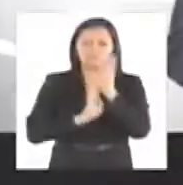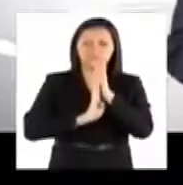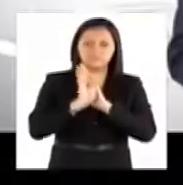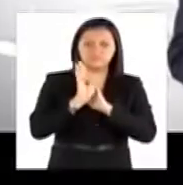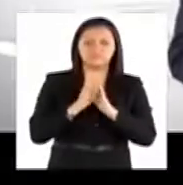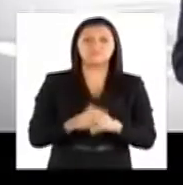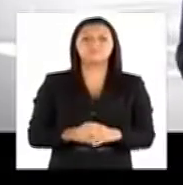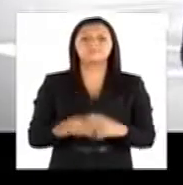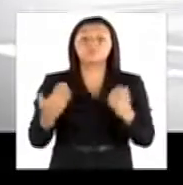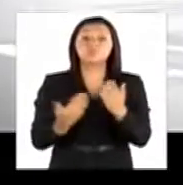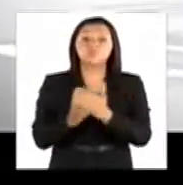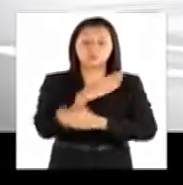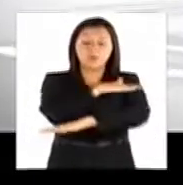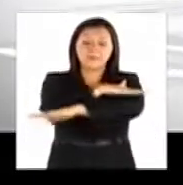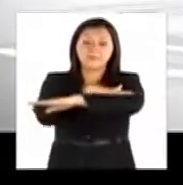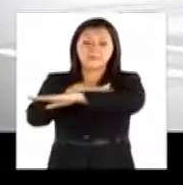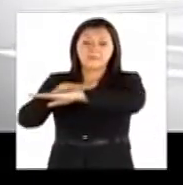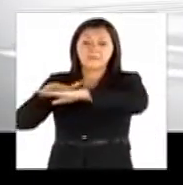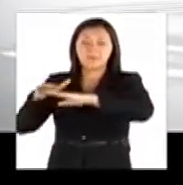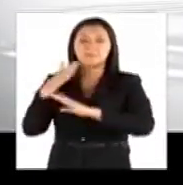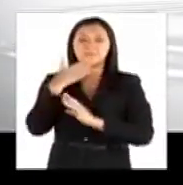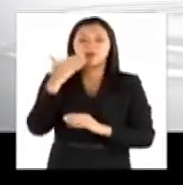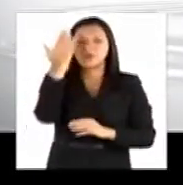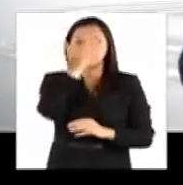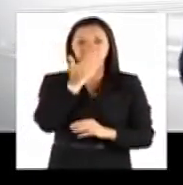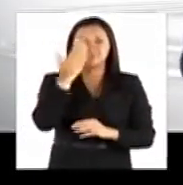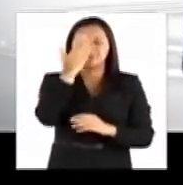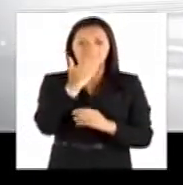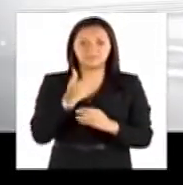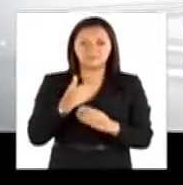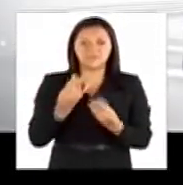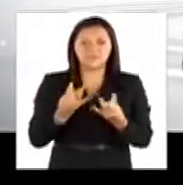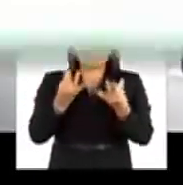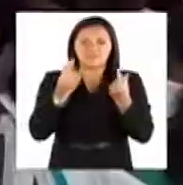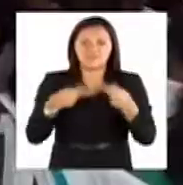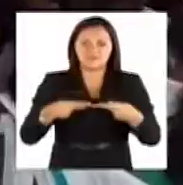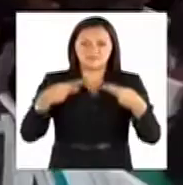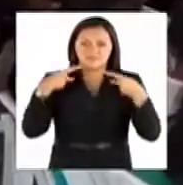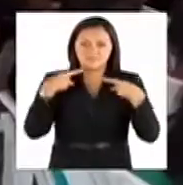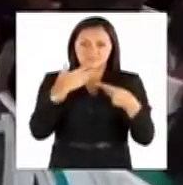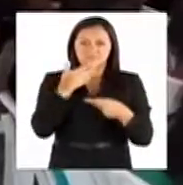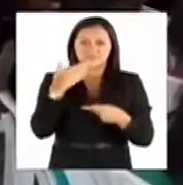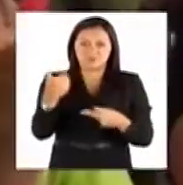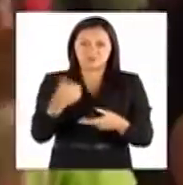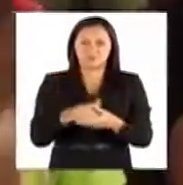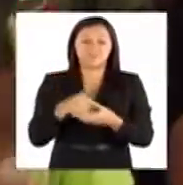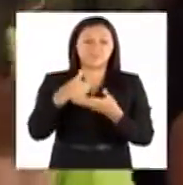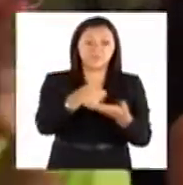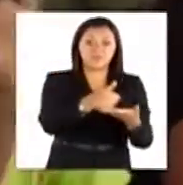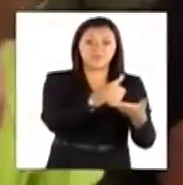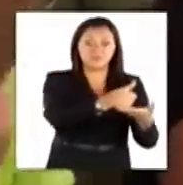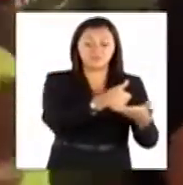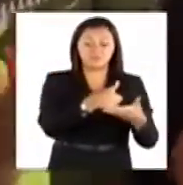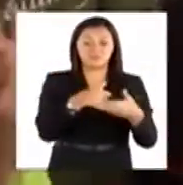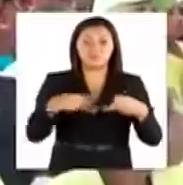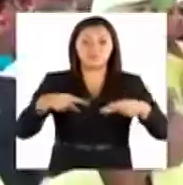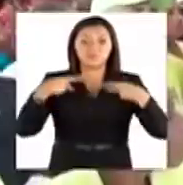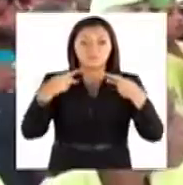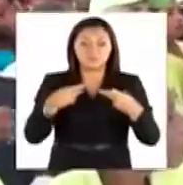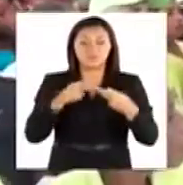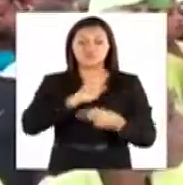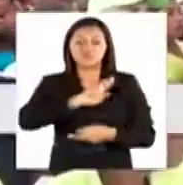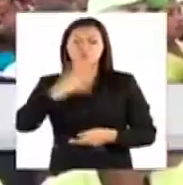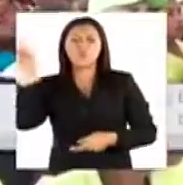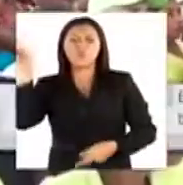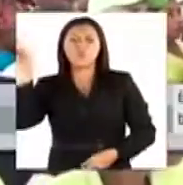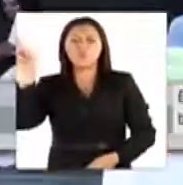Nuevo asfaltado para Esmeraldas mejorará la calidad de vida de sus habitantes. Para beneficiar a los moradores de los barrios del sur de